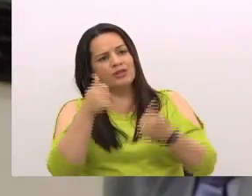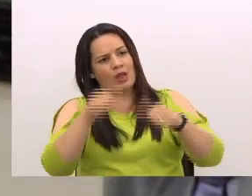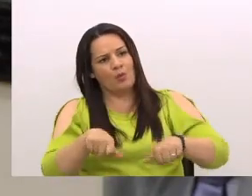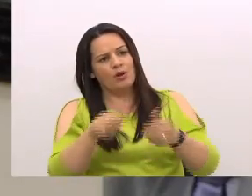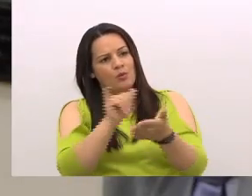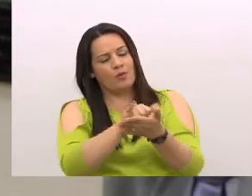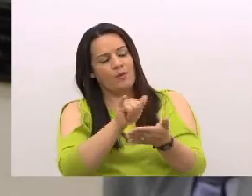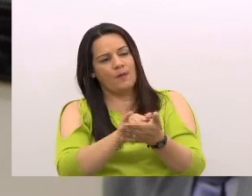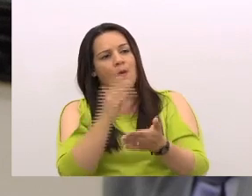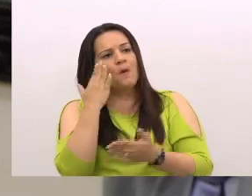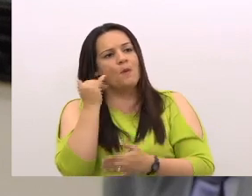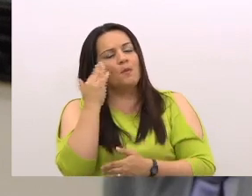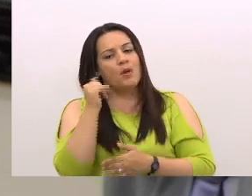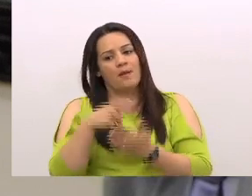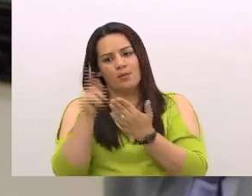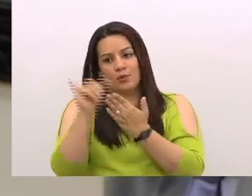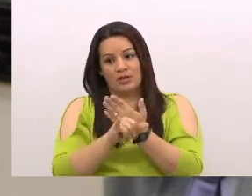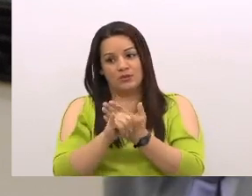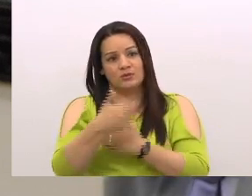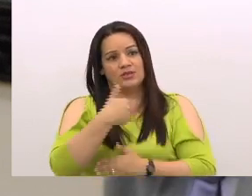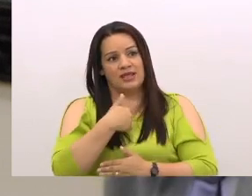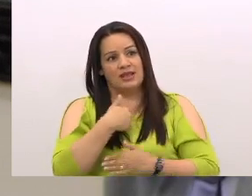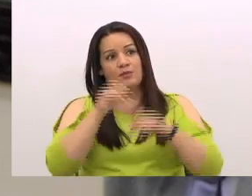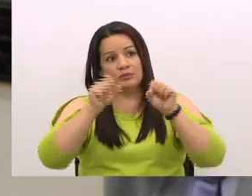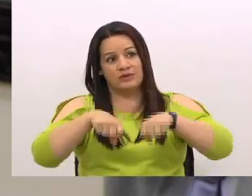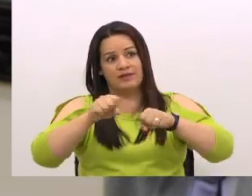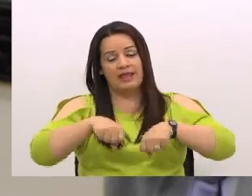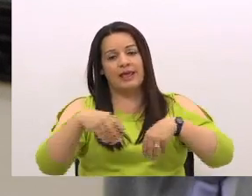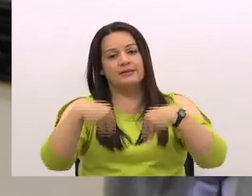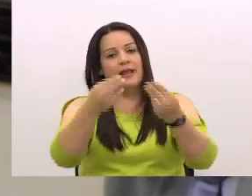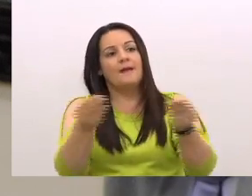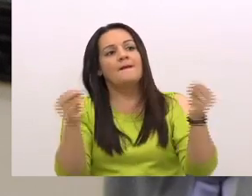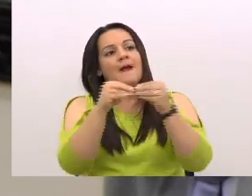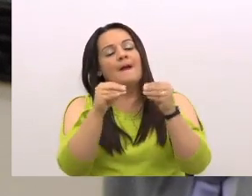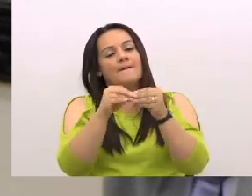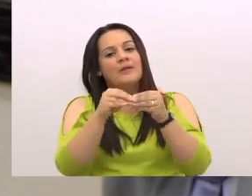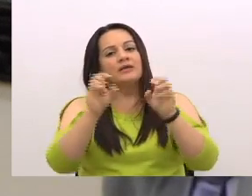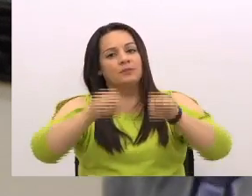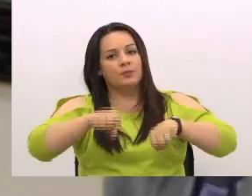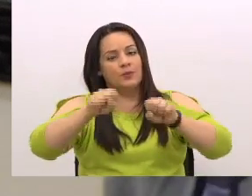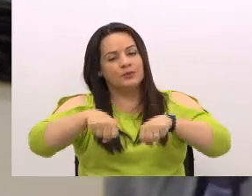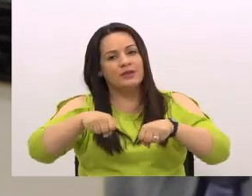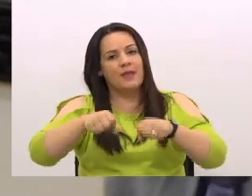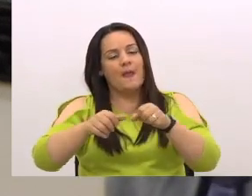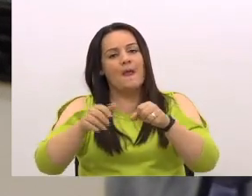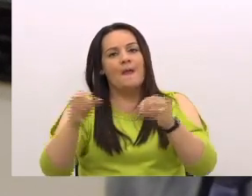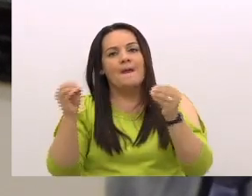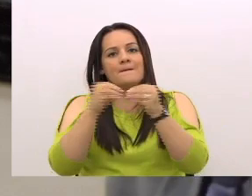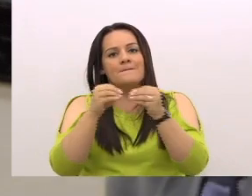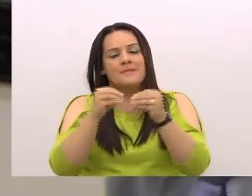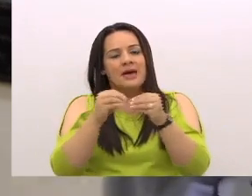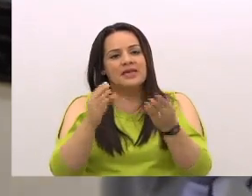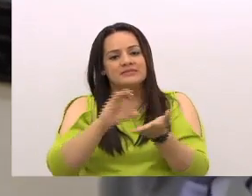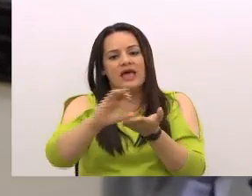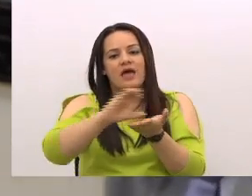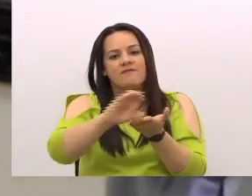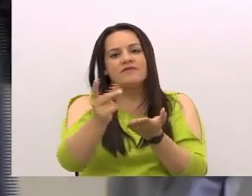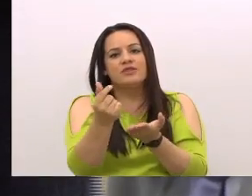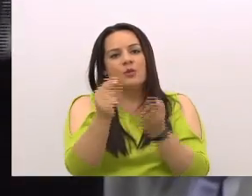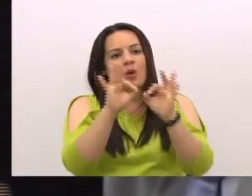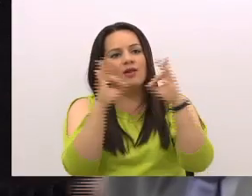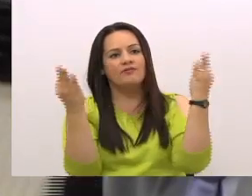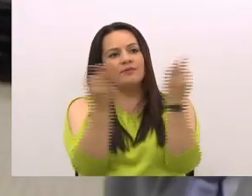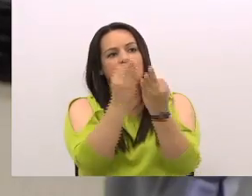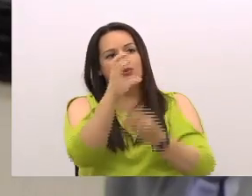darle mayor solvencia a las familias